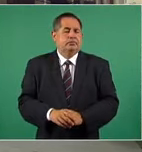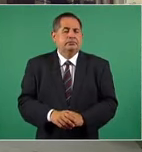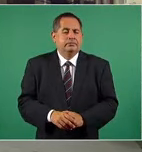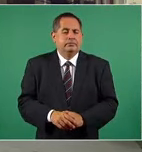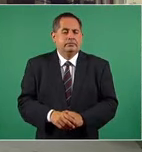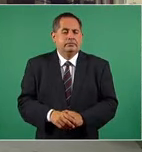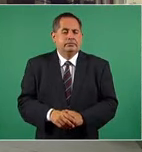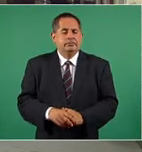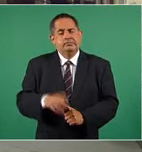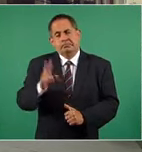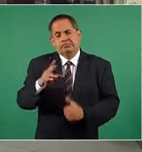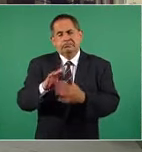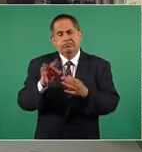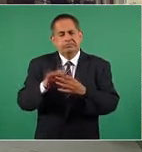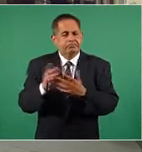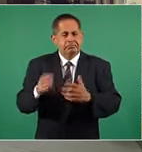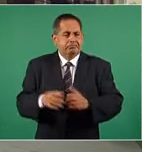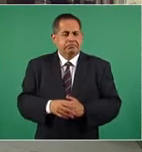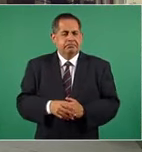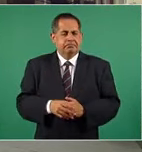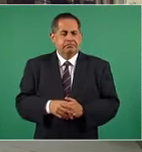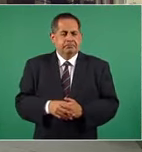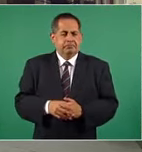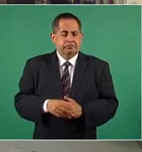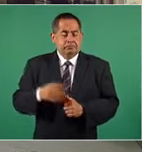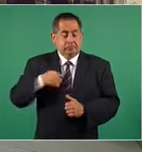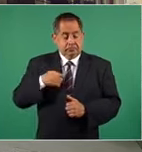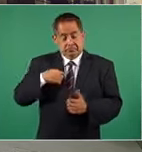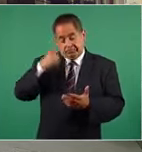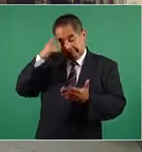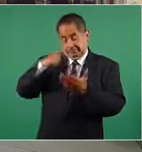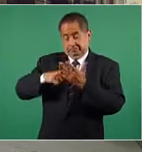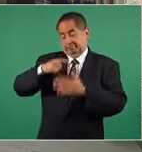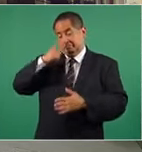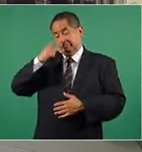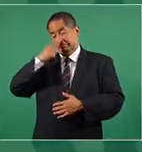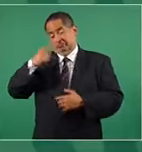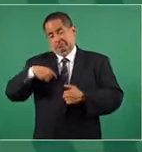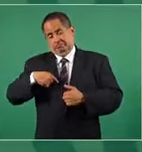Van a decir que me creo mucho, pero…